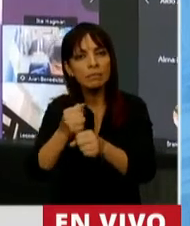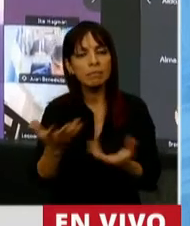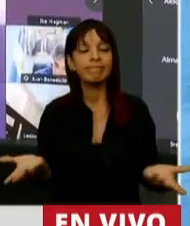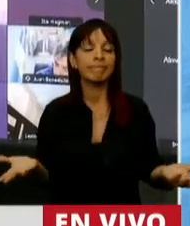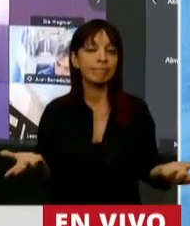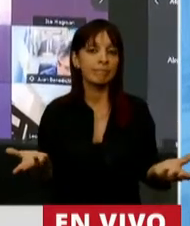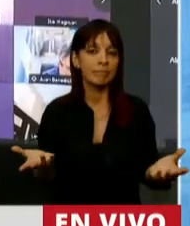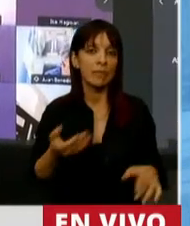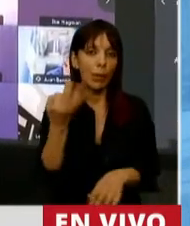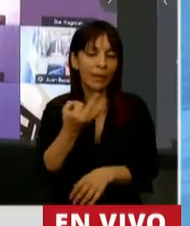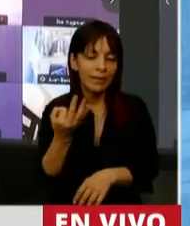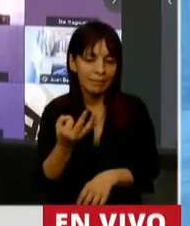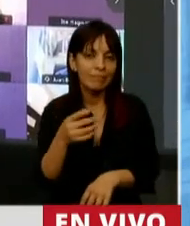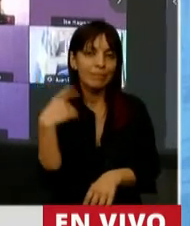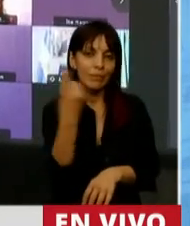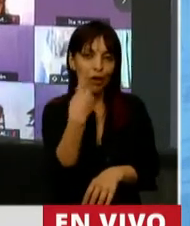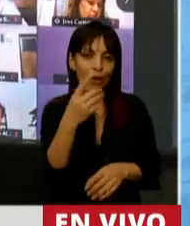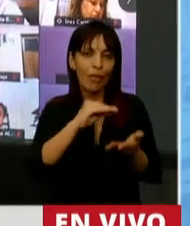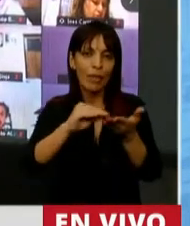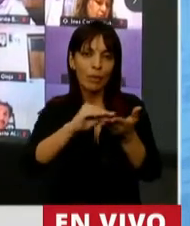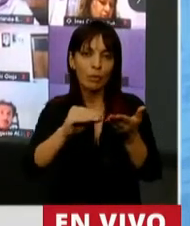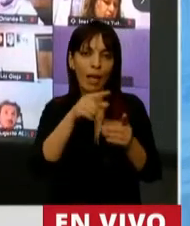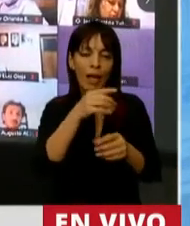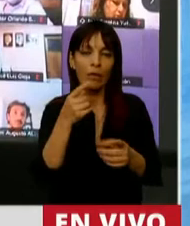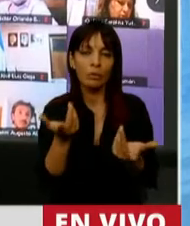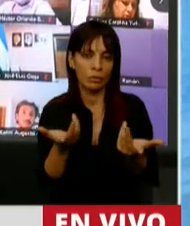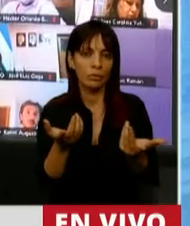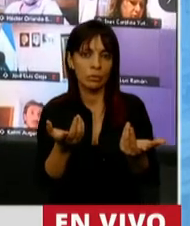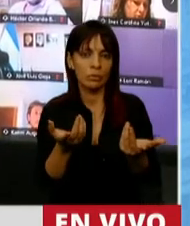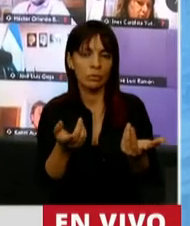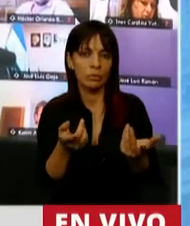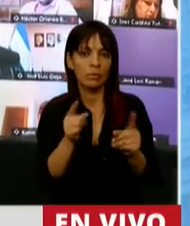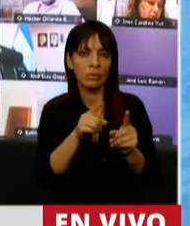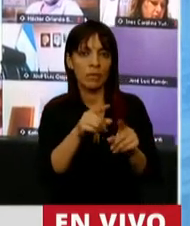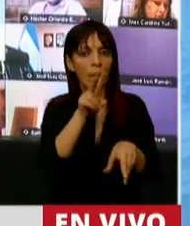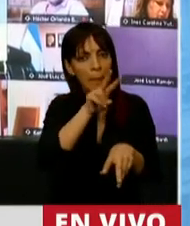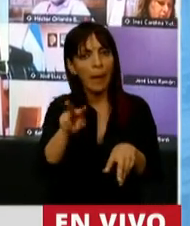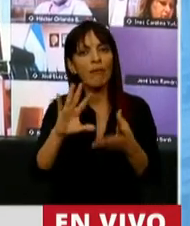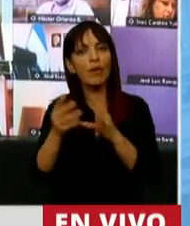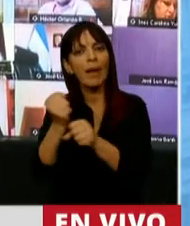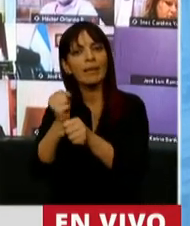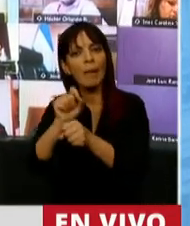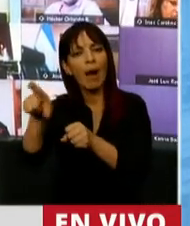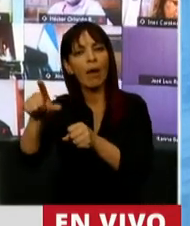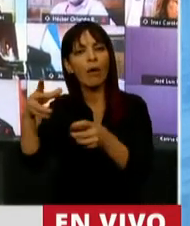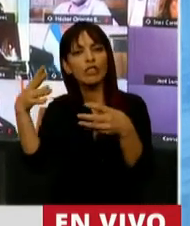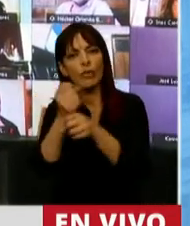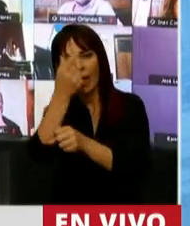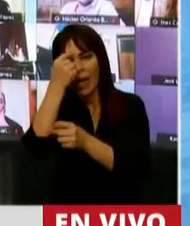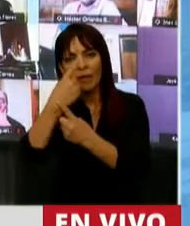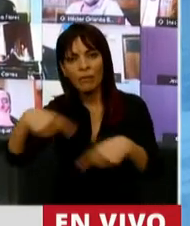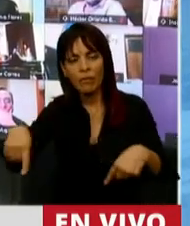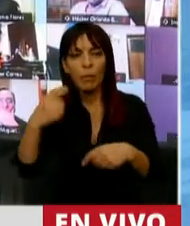y hubiera sido muy bueno que todos ellos que están trabajando desde el principio de esta pandemia en sus hogares de trabajo porque son